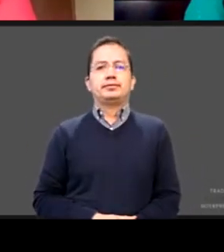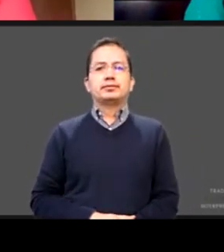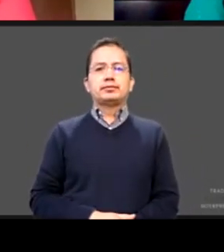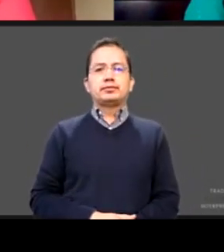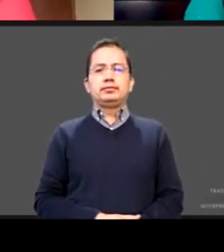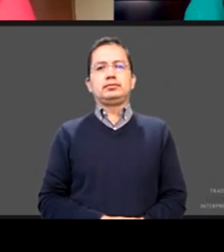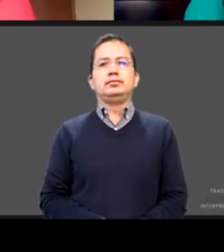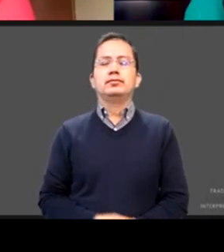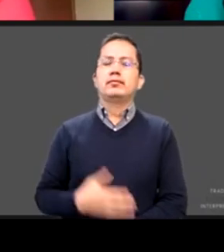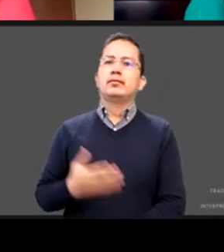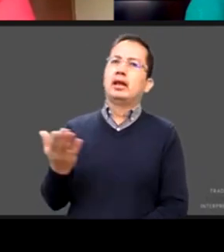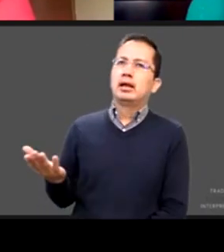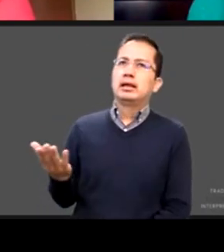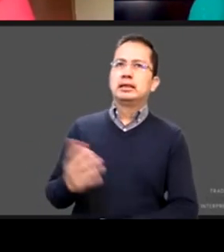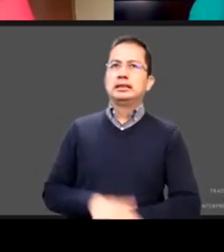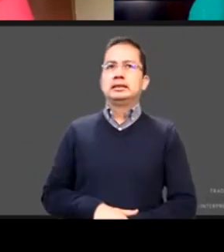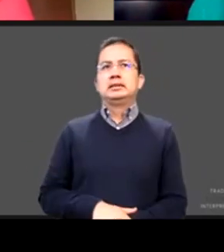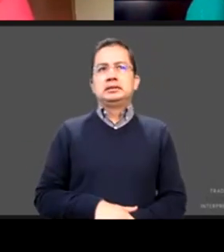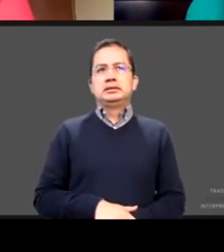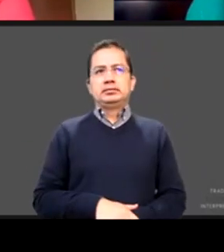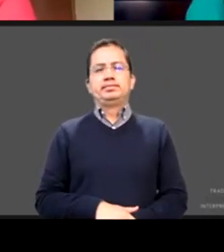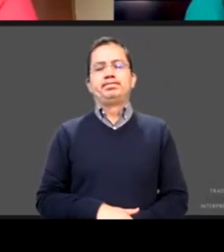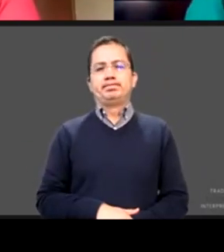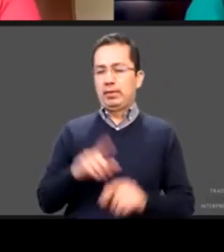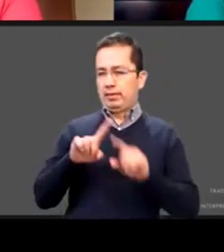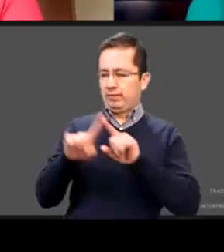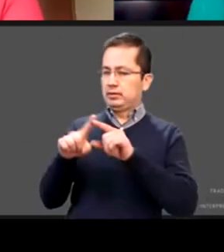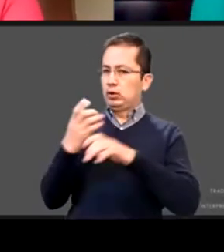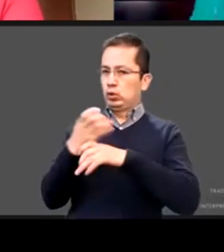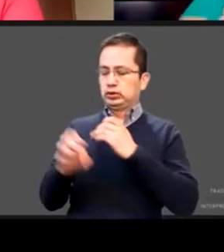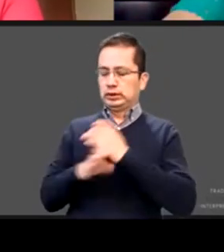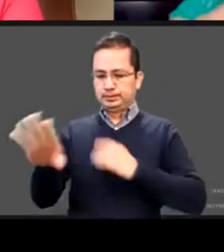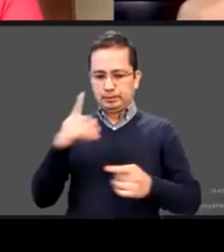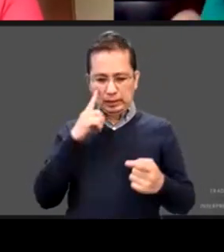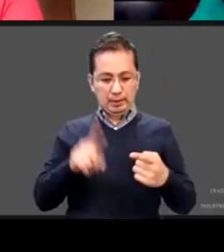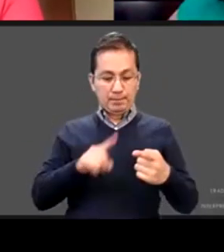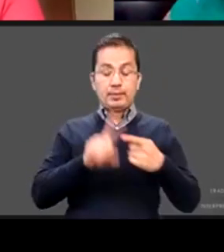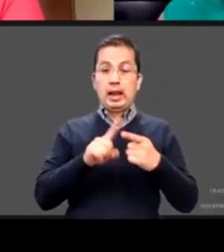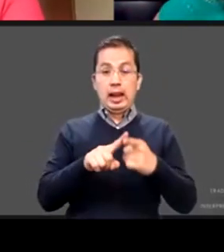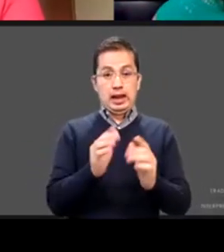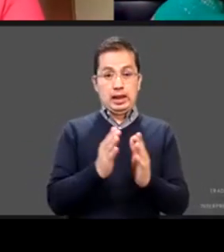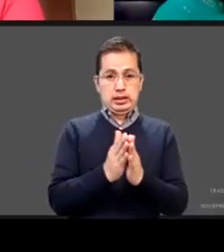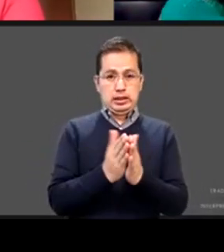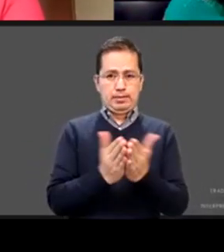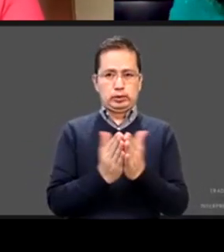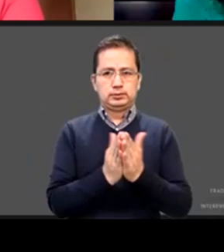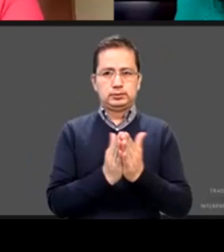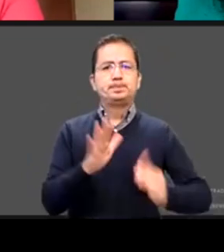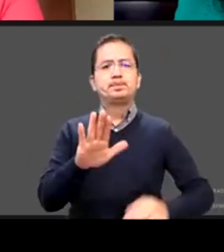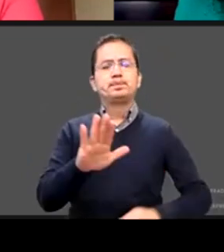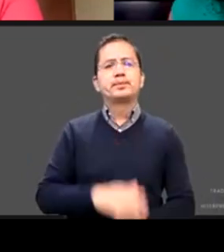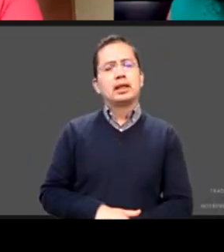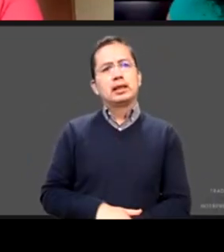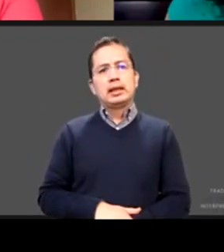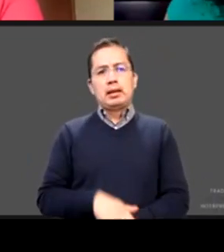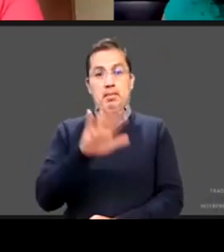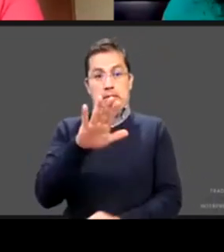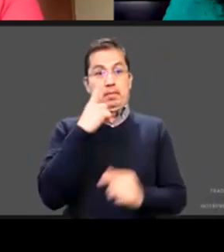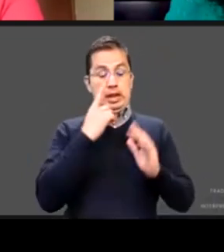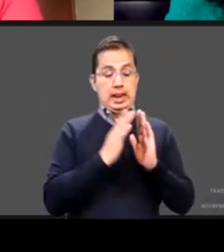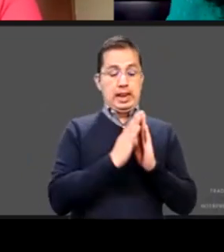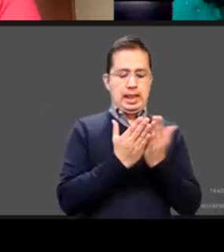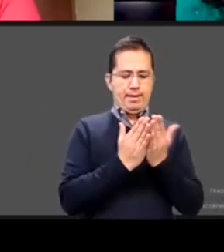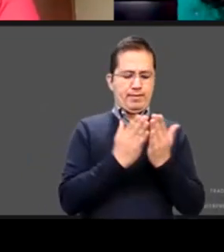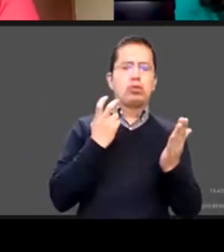sobre los libros lo primero que diría es que su primera intención es que los padres